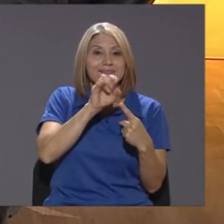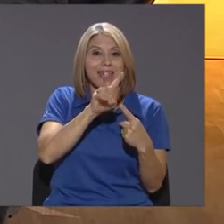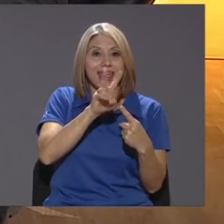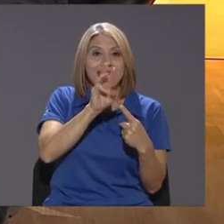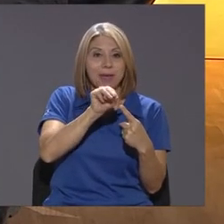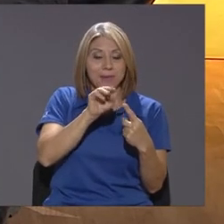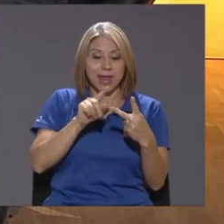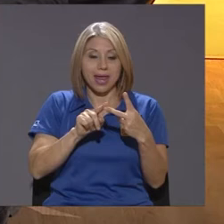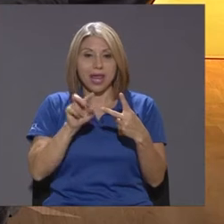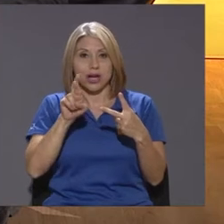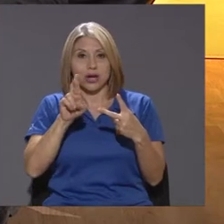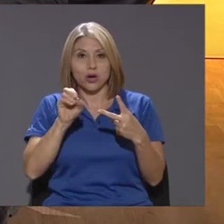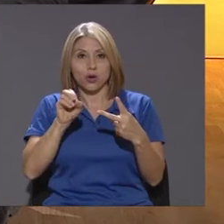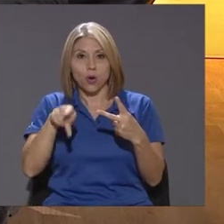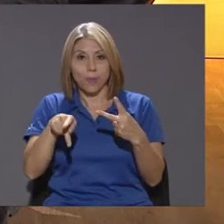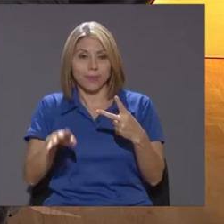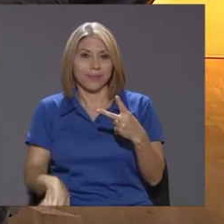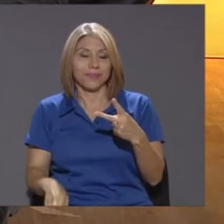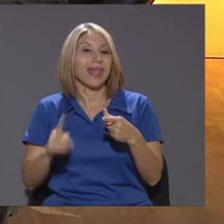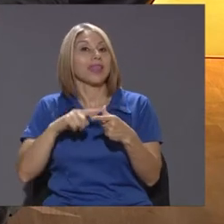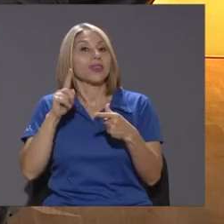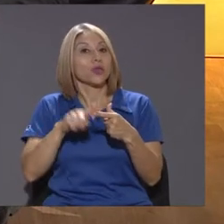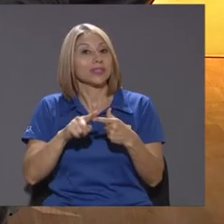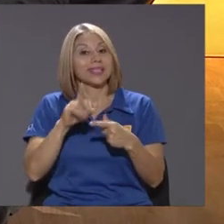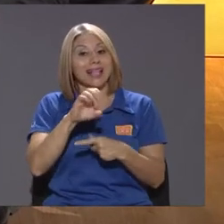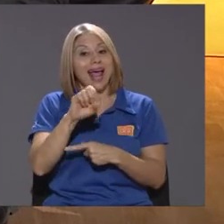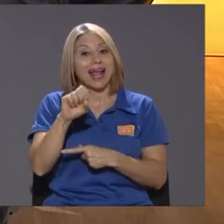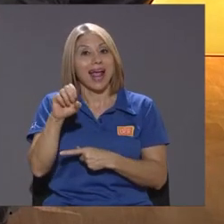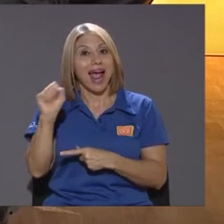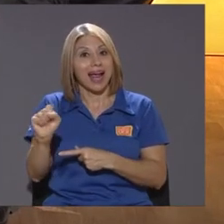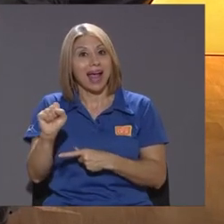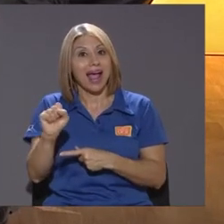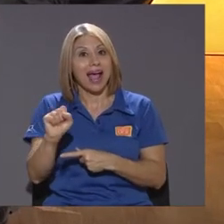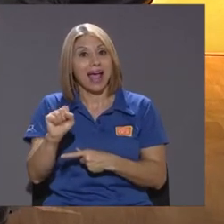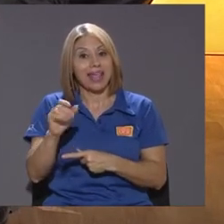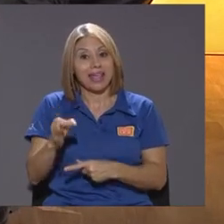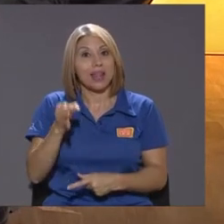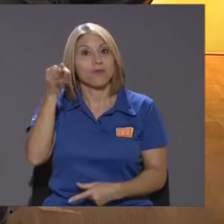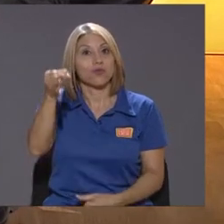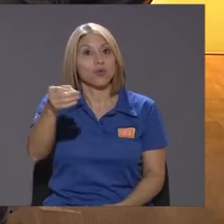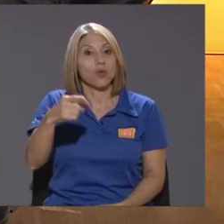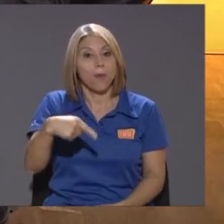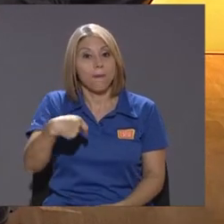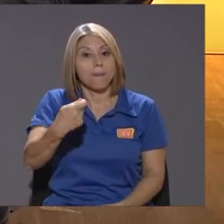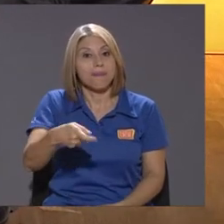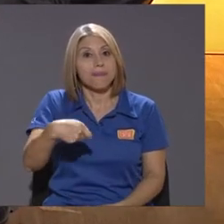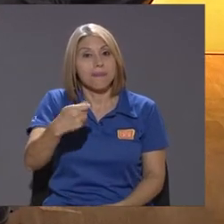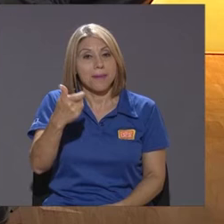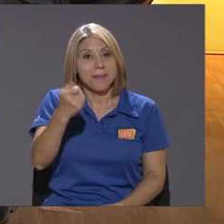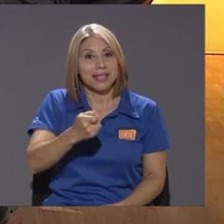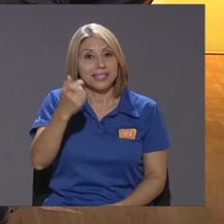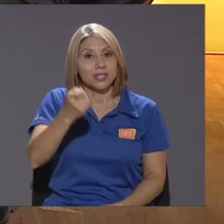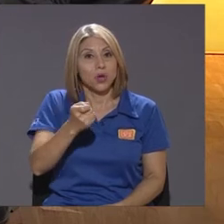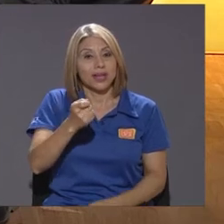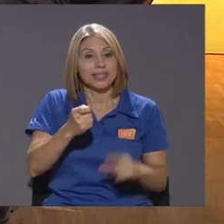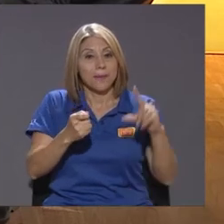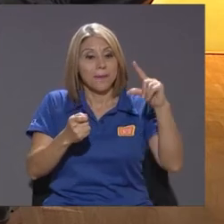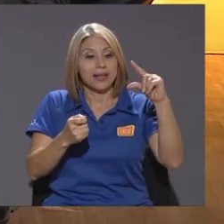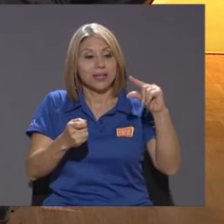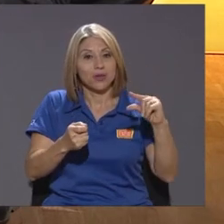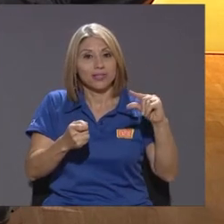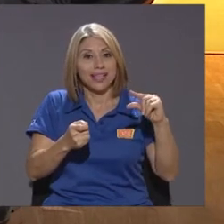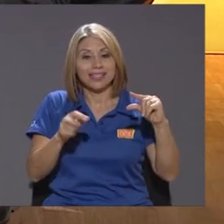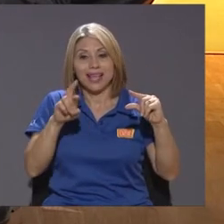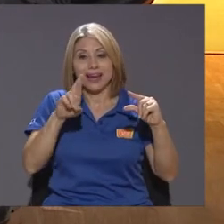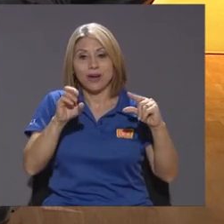entonces en la medida en que la caja va a venir pagando pensiones más reducidas en el futuro la idea es que el ROP conforme pasa el tiempo se va a ir aumentando